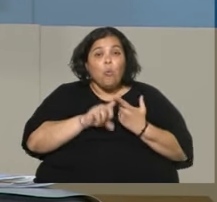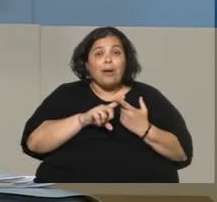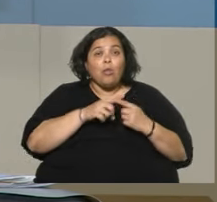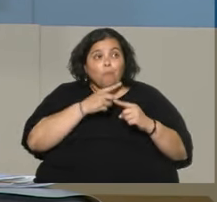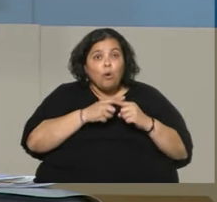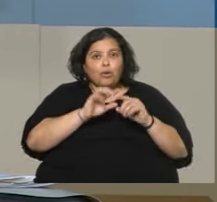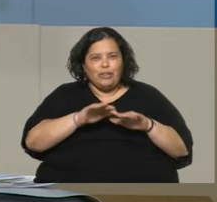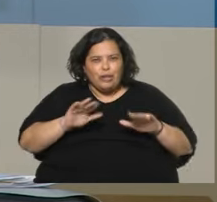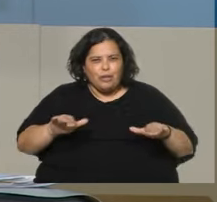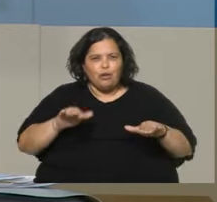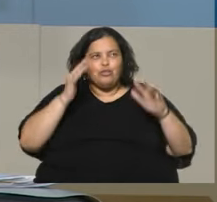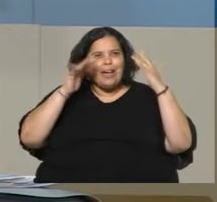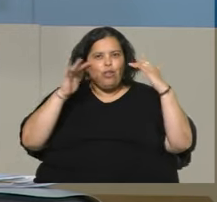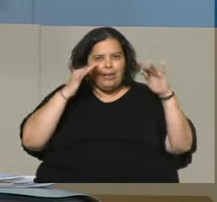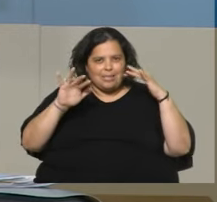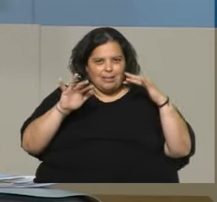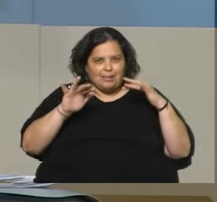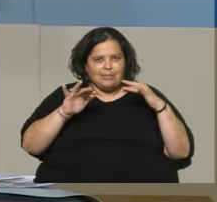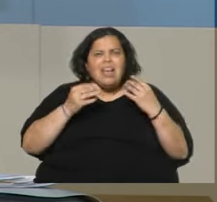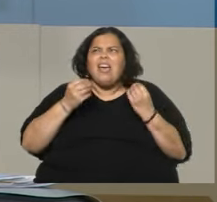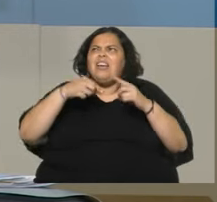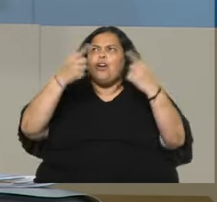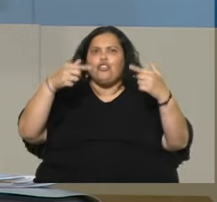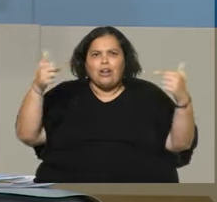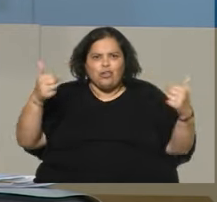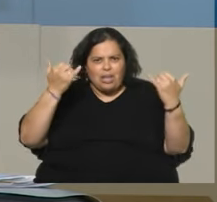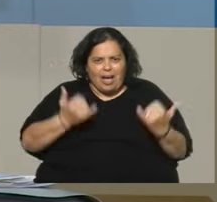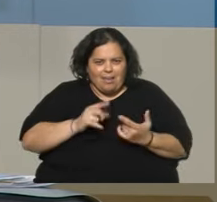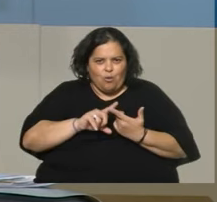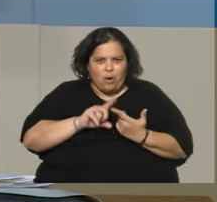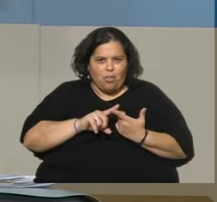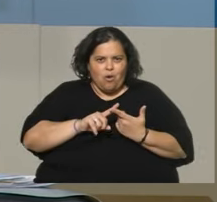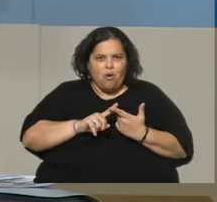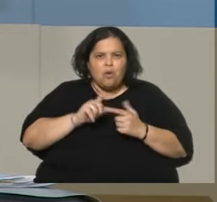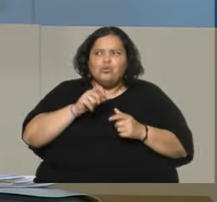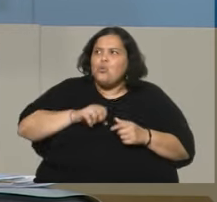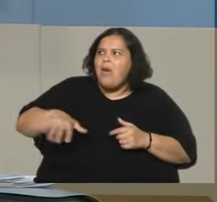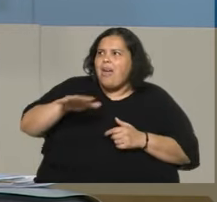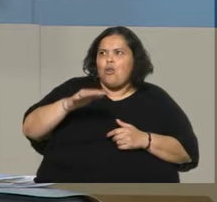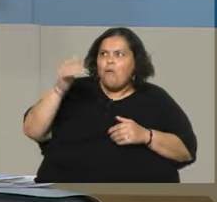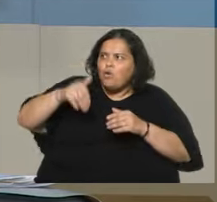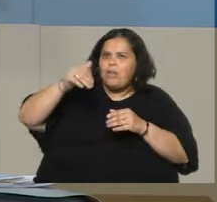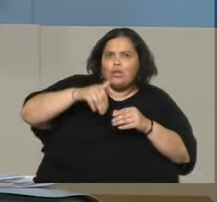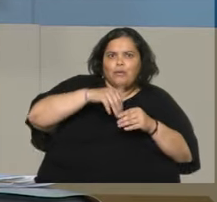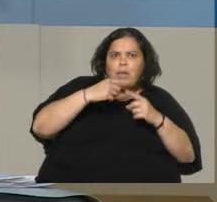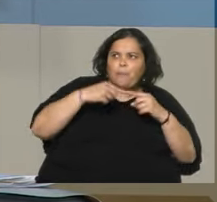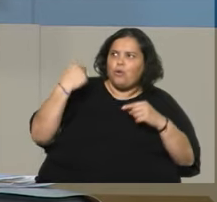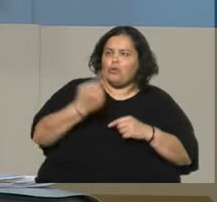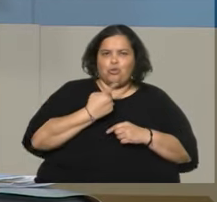en las políticas de infancia y adolescencia, ¿en qué vamos a tener consenso? La ciudadanía cuando nos elige a cada uno de nosotros, está bien que hay